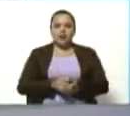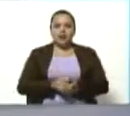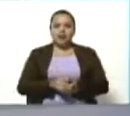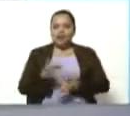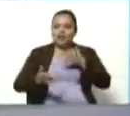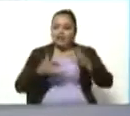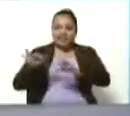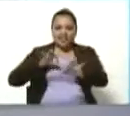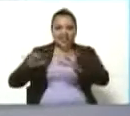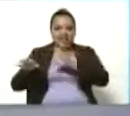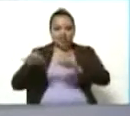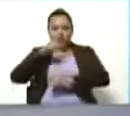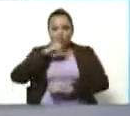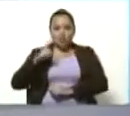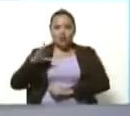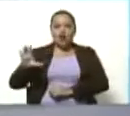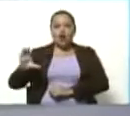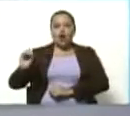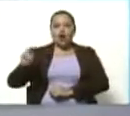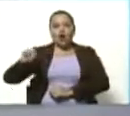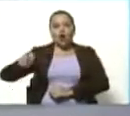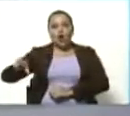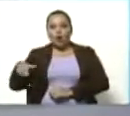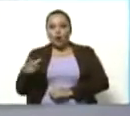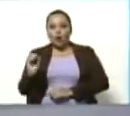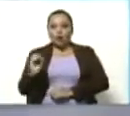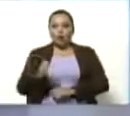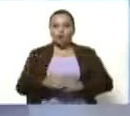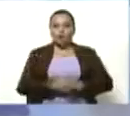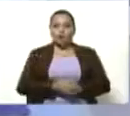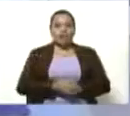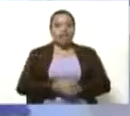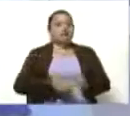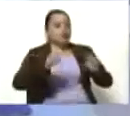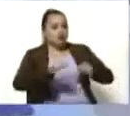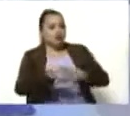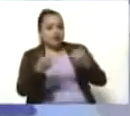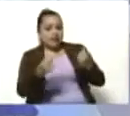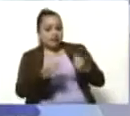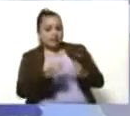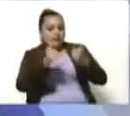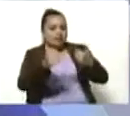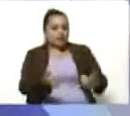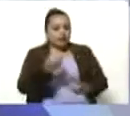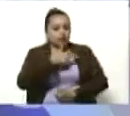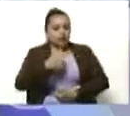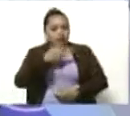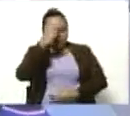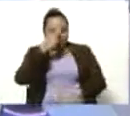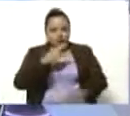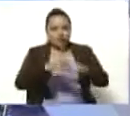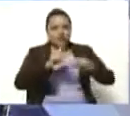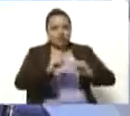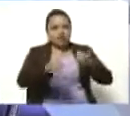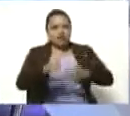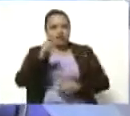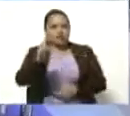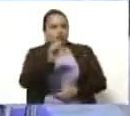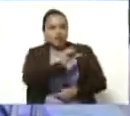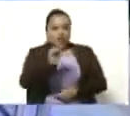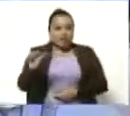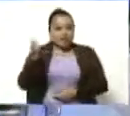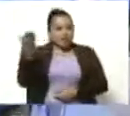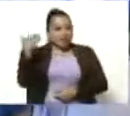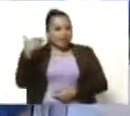está ya por disfrutarse. Bueno, ya la inauguramos. Tuvimos el placer de inaugurarla justamente hace una semana, el